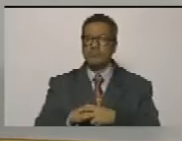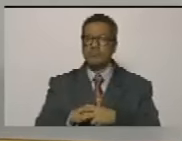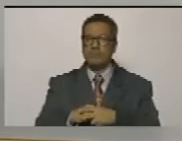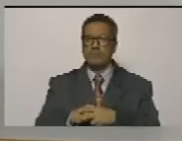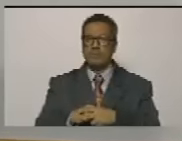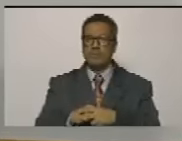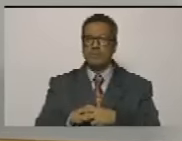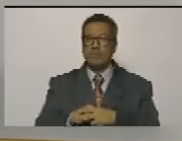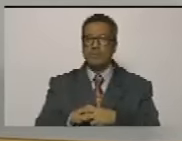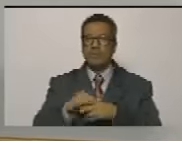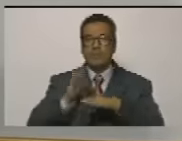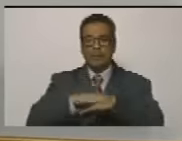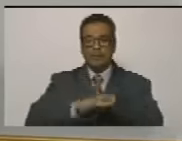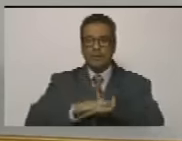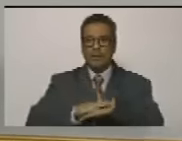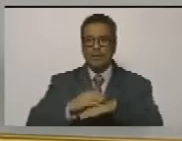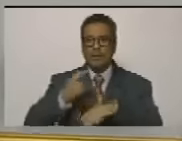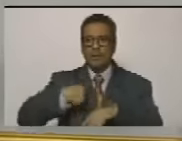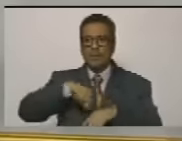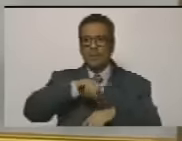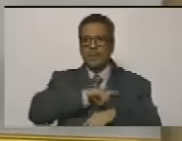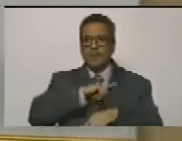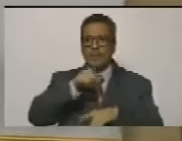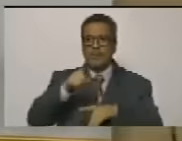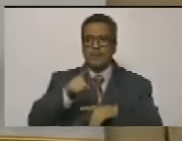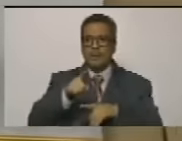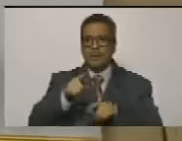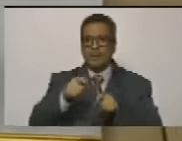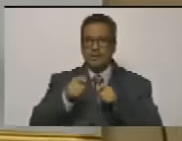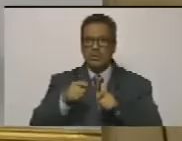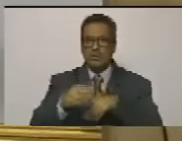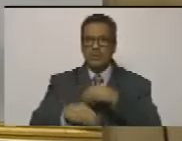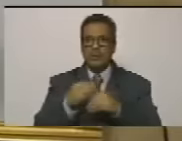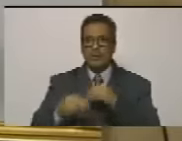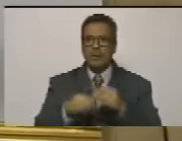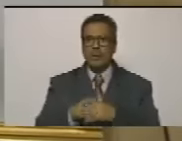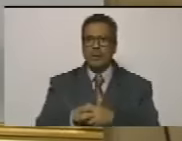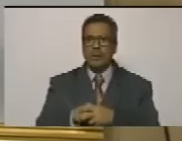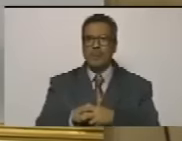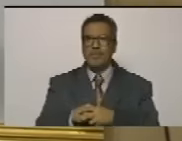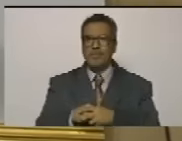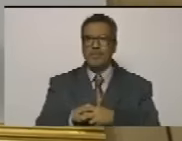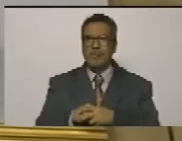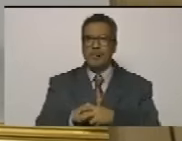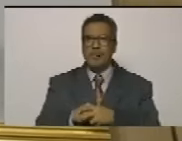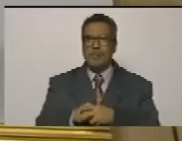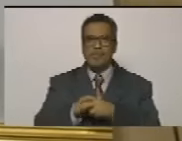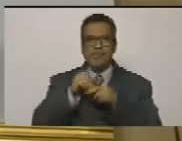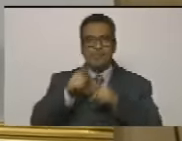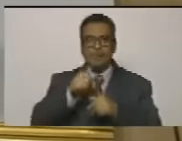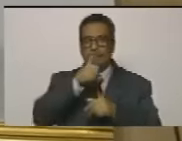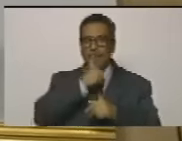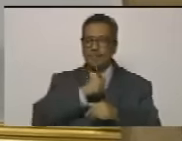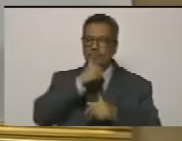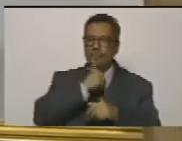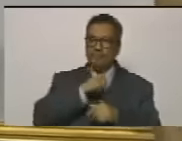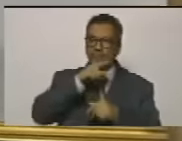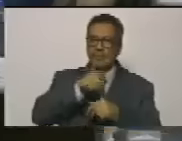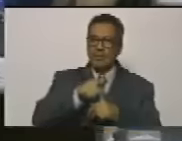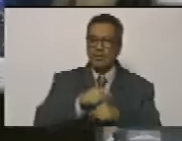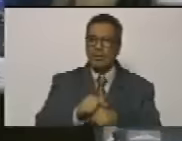somos culpables de haber insistido en formas pacíficas